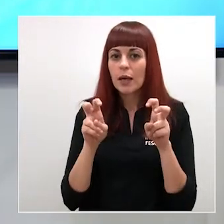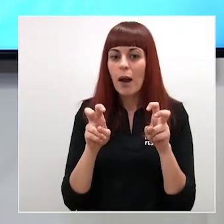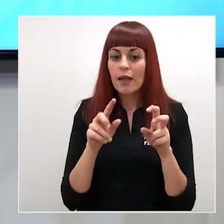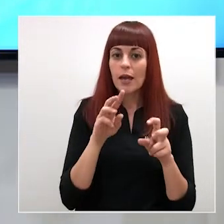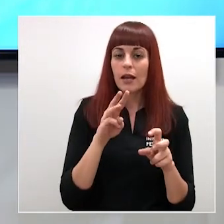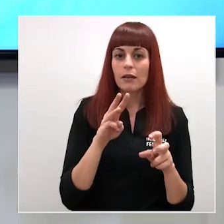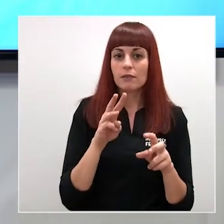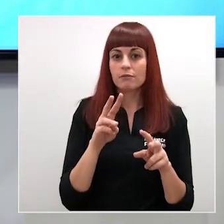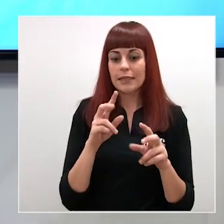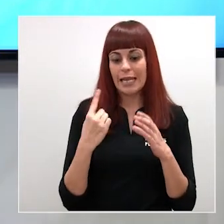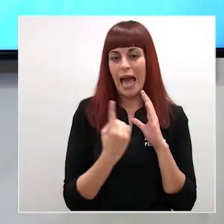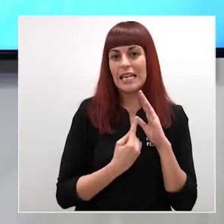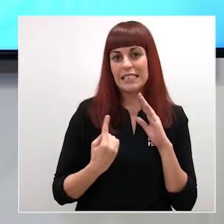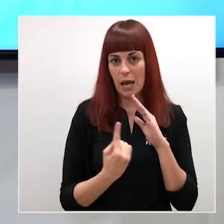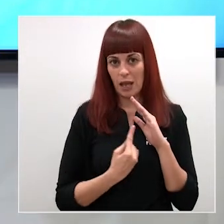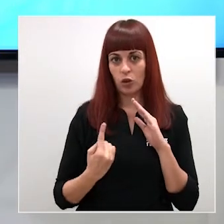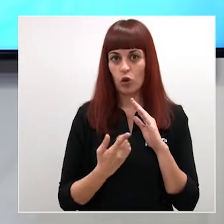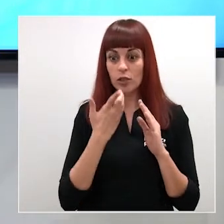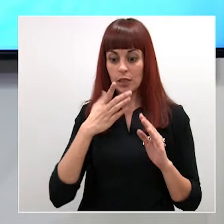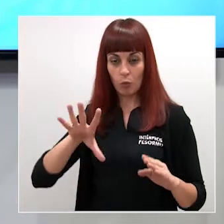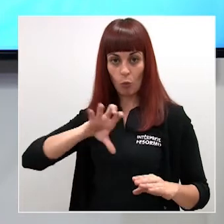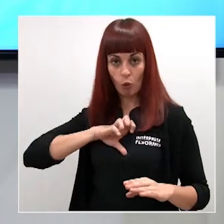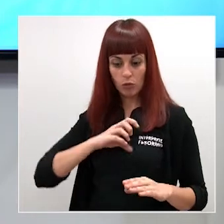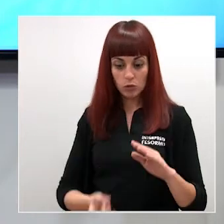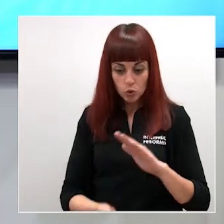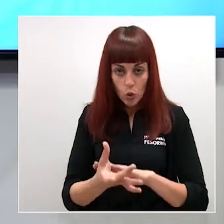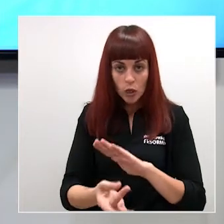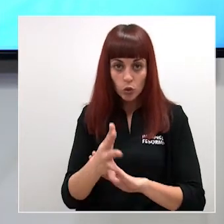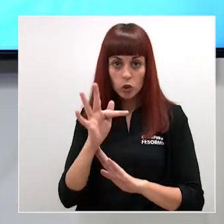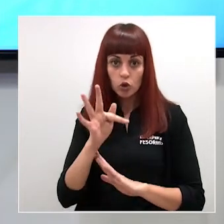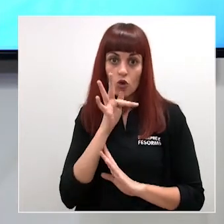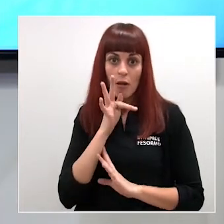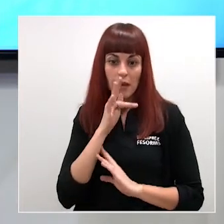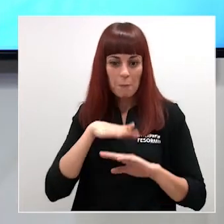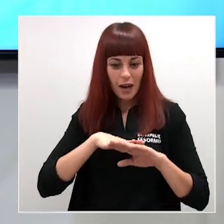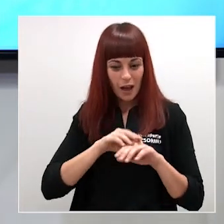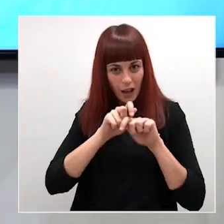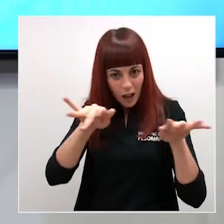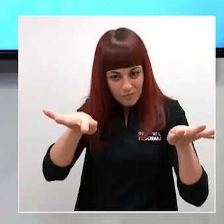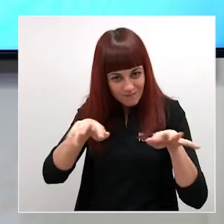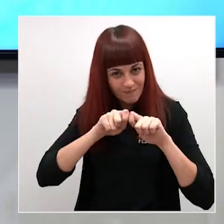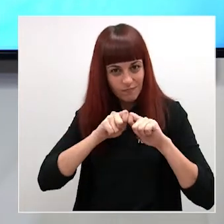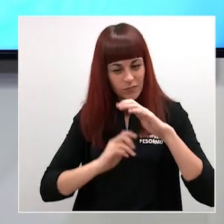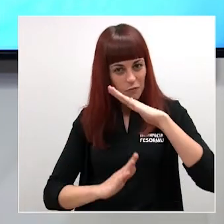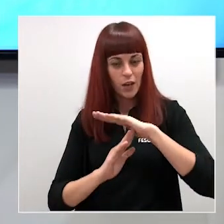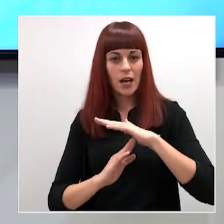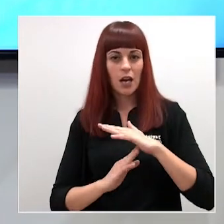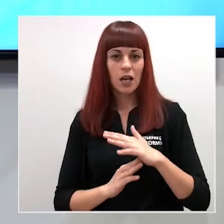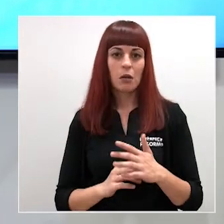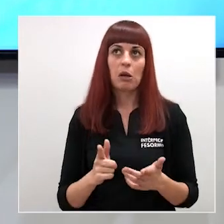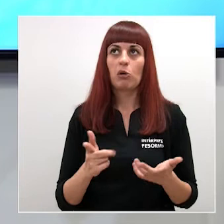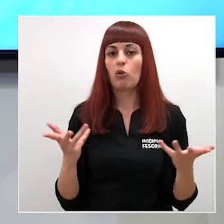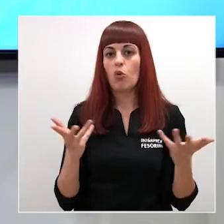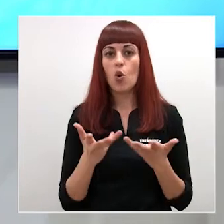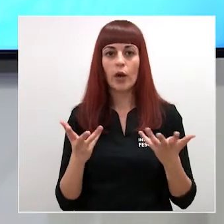PCR de detección y aislamiento de los casos que todavía están apareciendo para terminar de aislar la pandemia y no tanto con carácter de urgencia